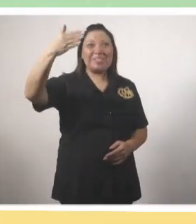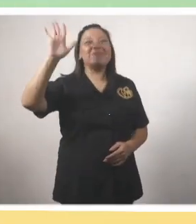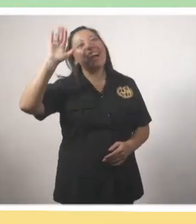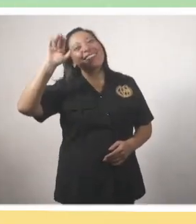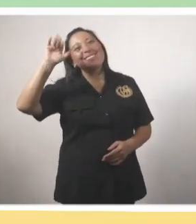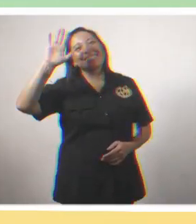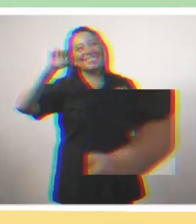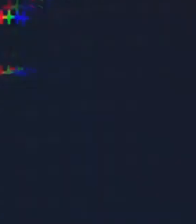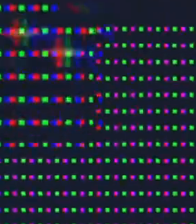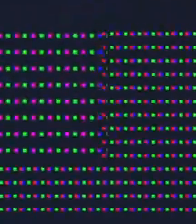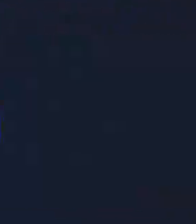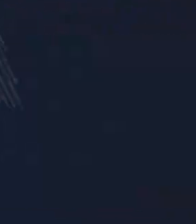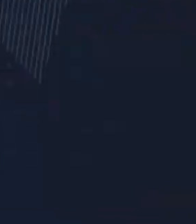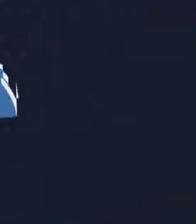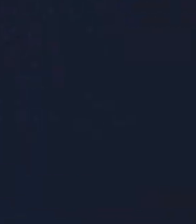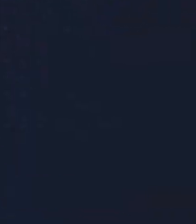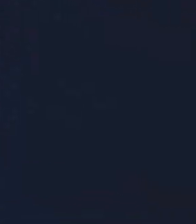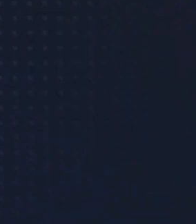¡Adiós!